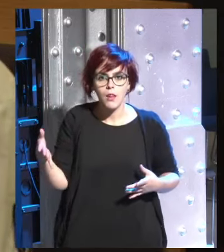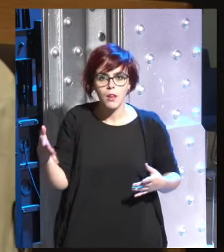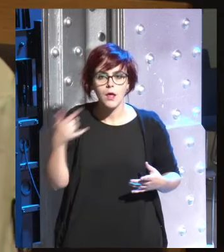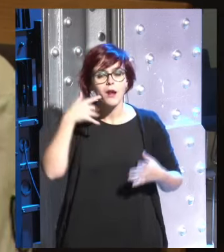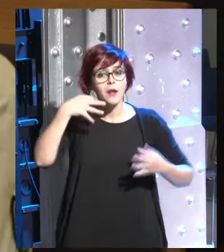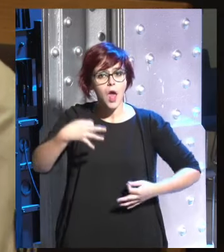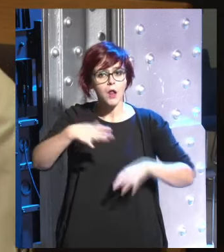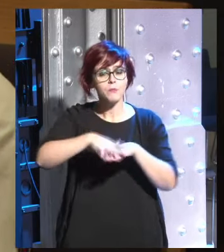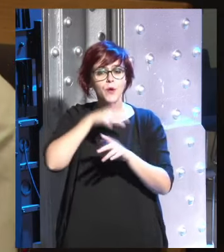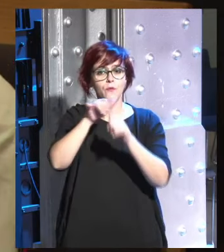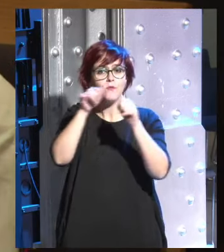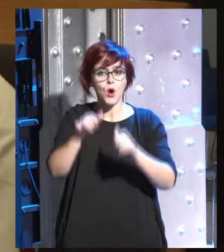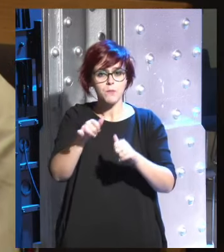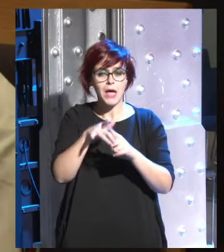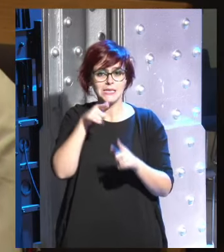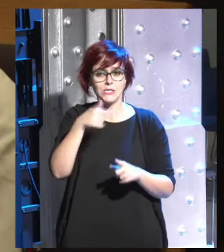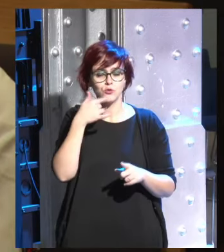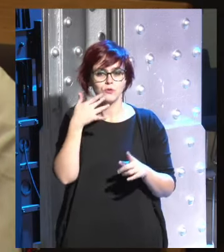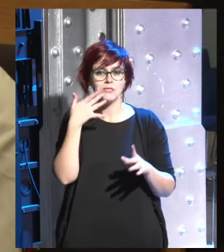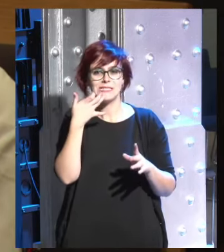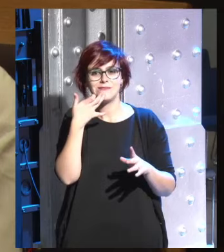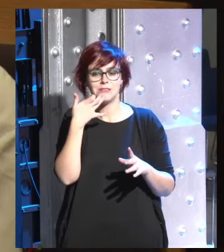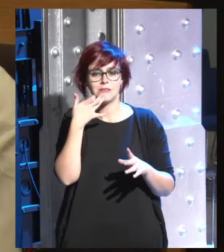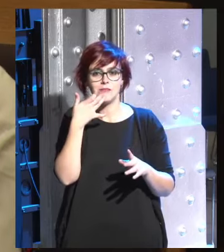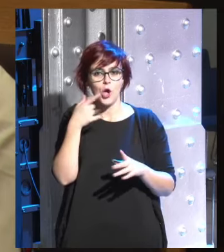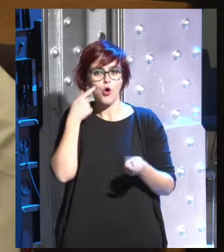de alguna manera no lleva esto a la anarquía al caos